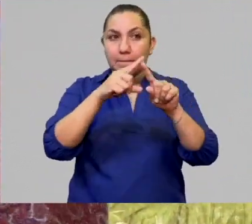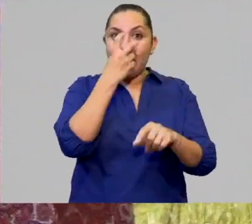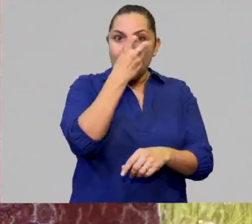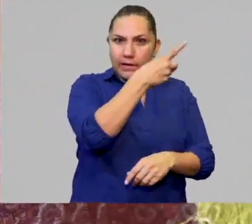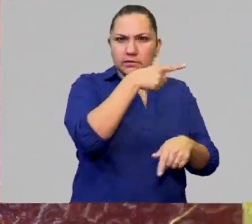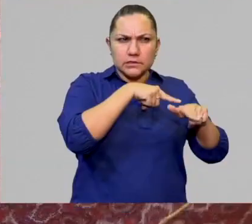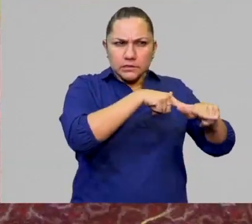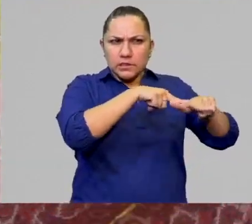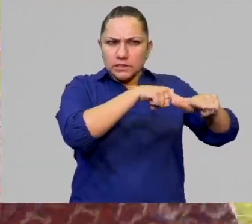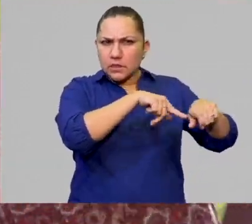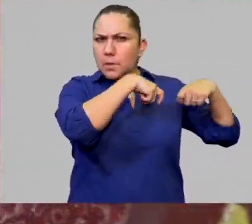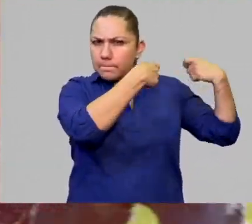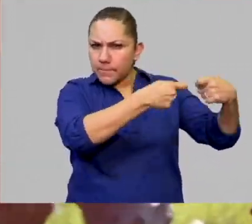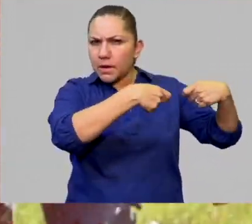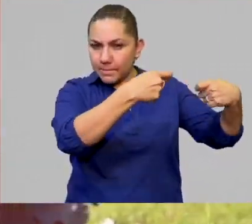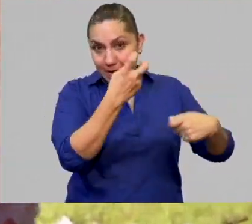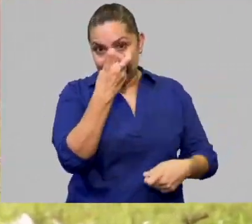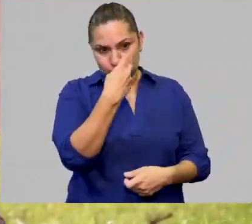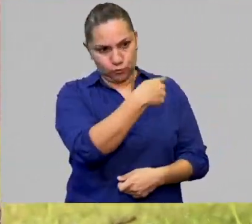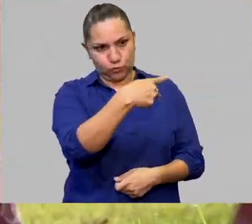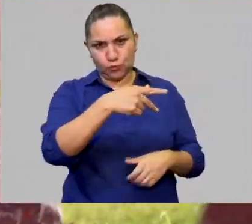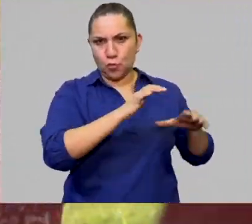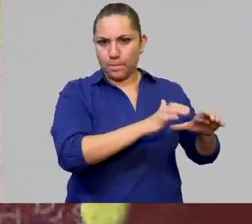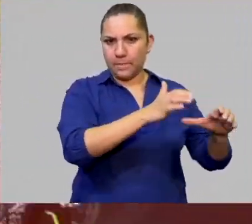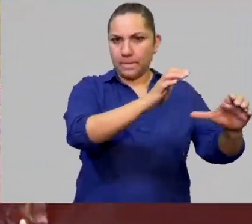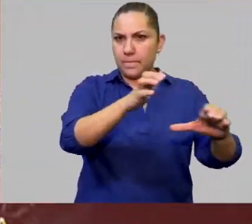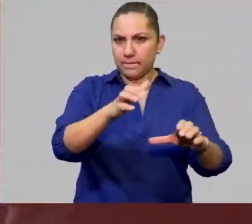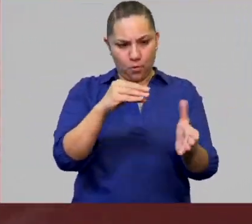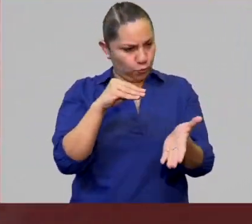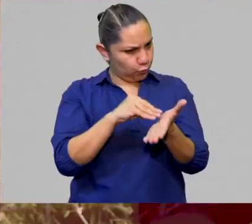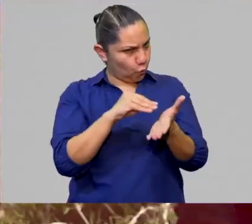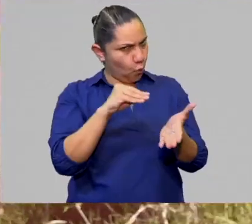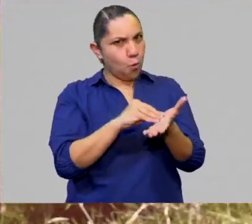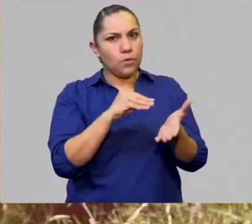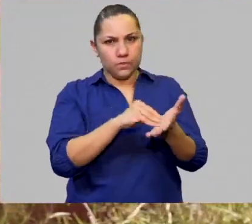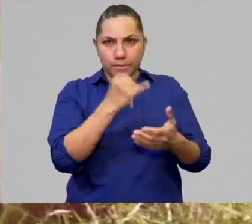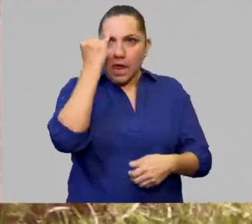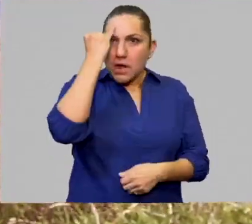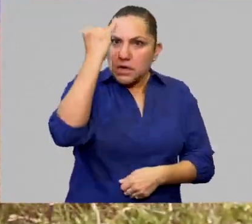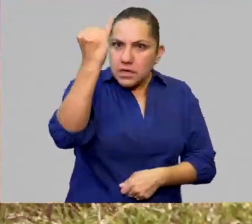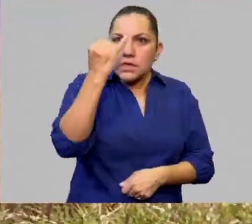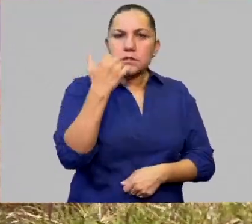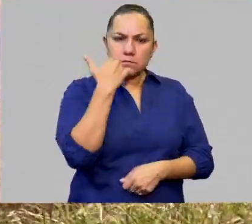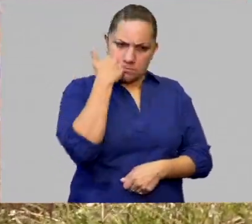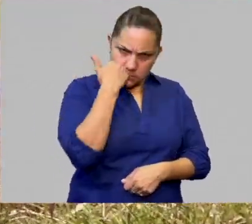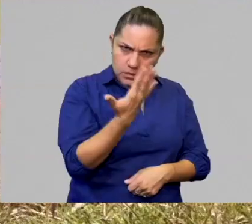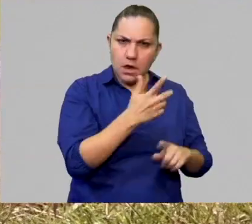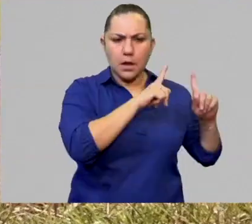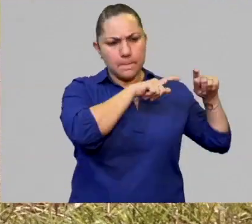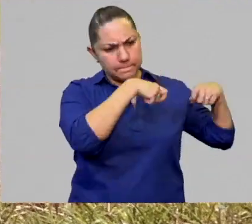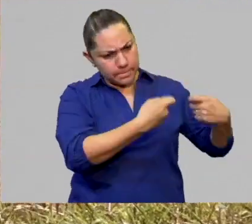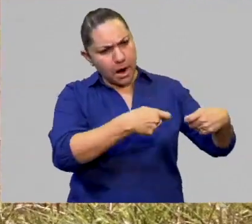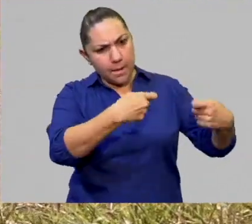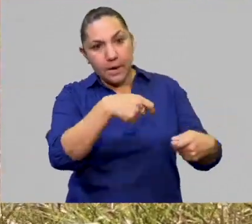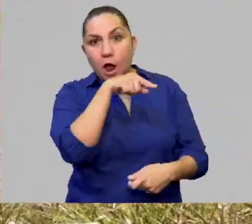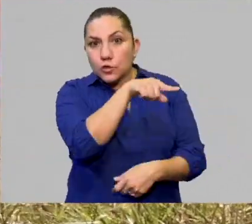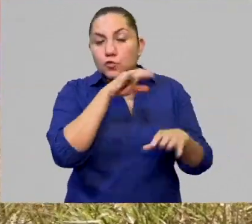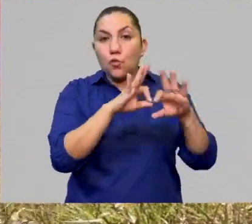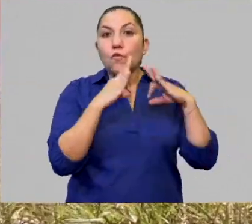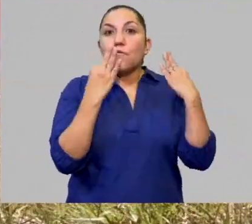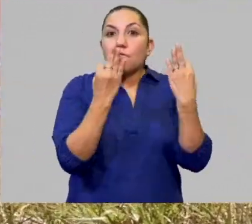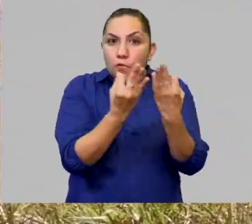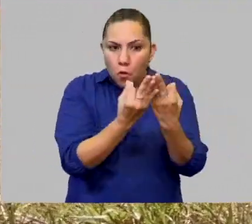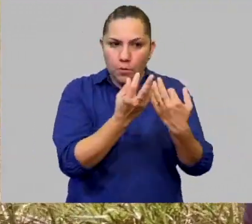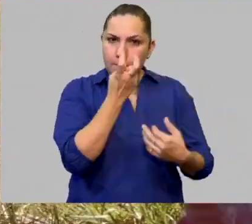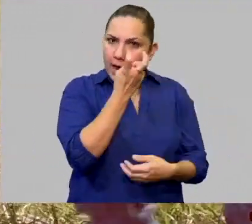que prueba de la resistencia de los pueblos y de sus palabras, encargados de que estas formas de expresión no